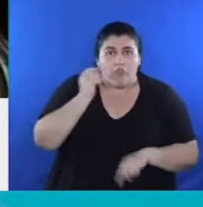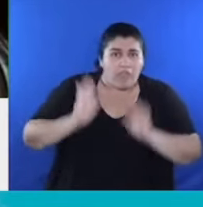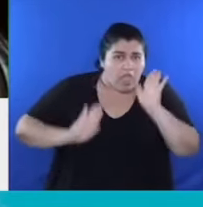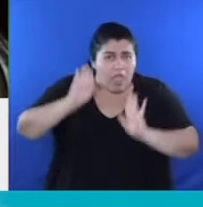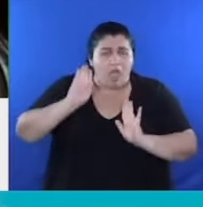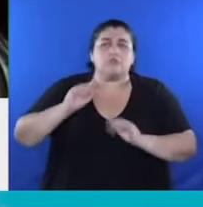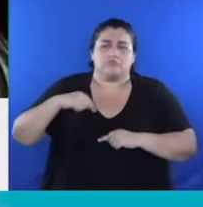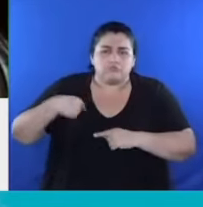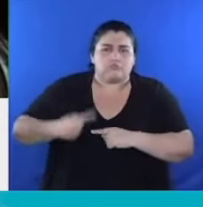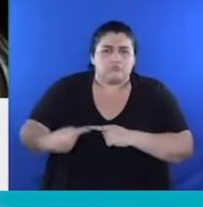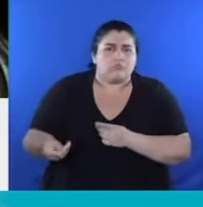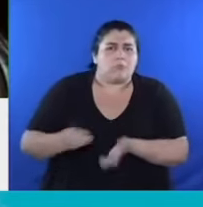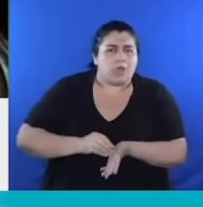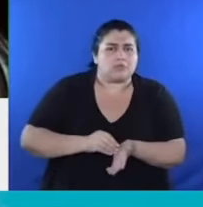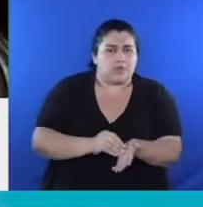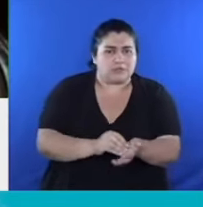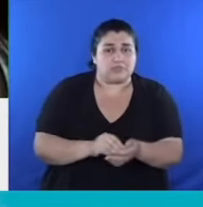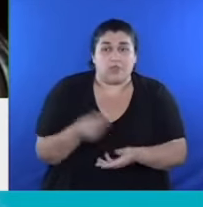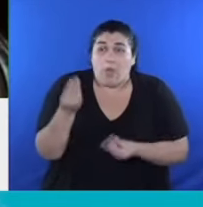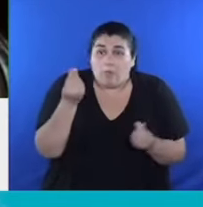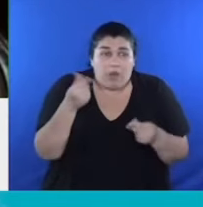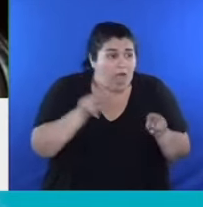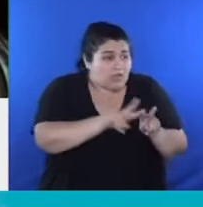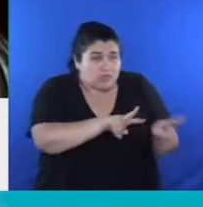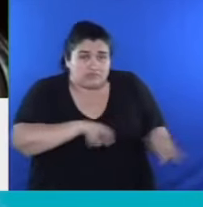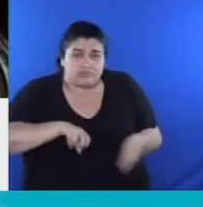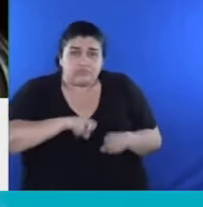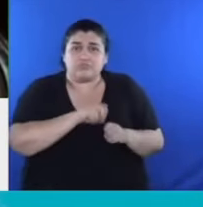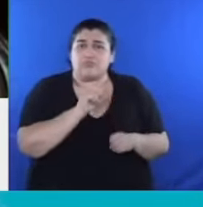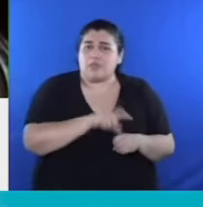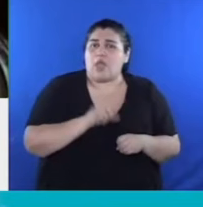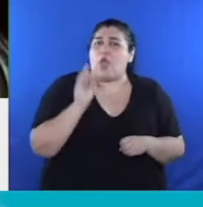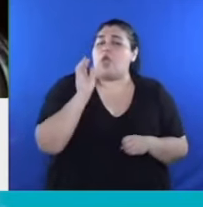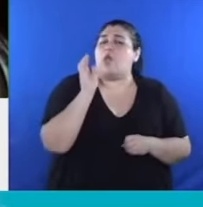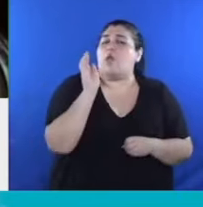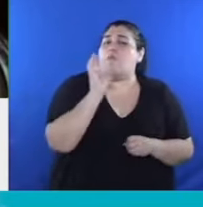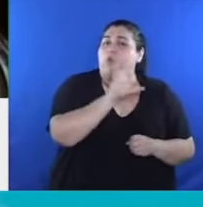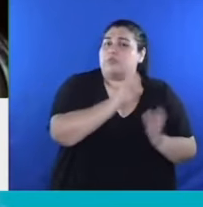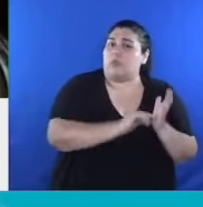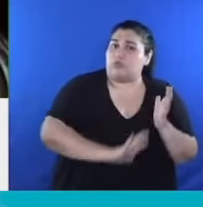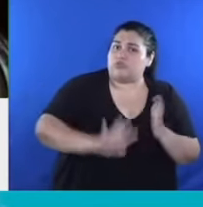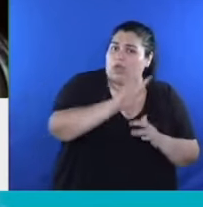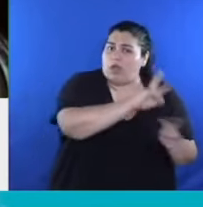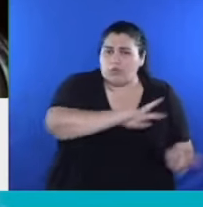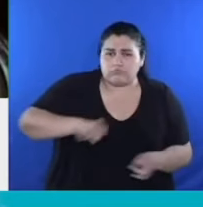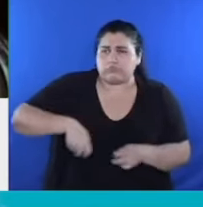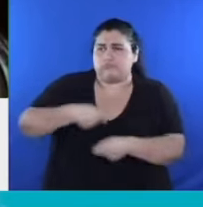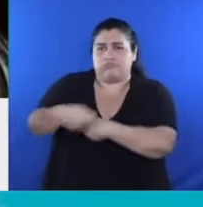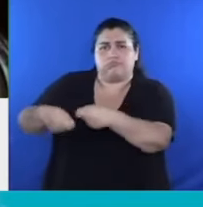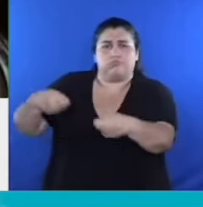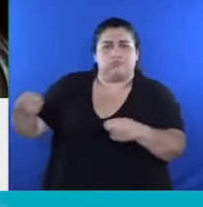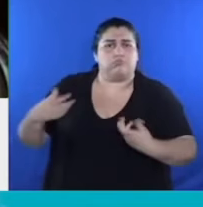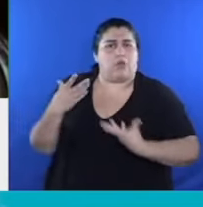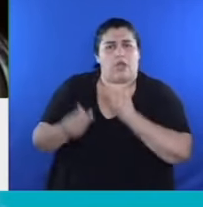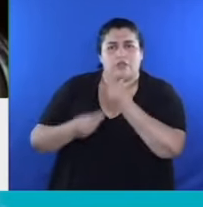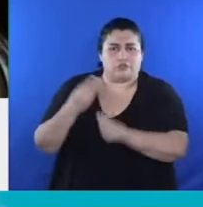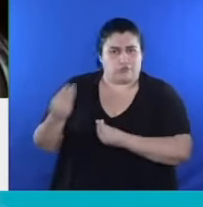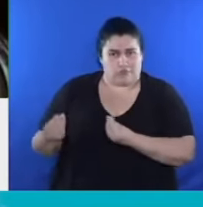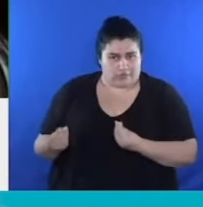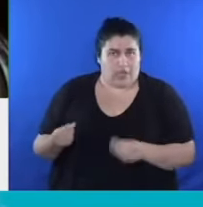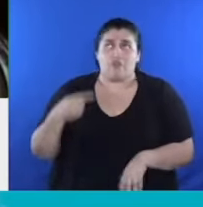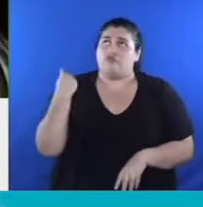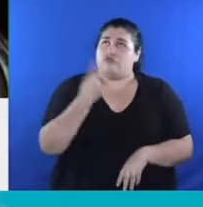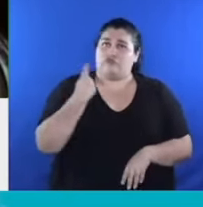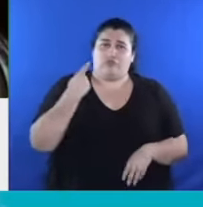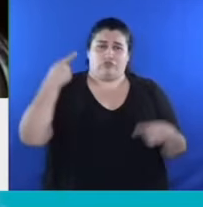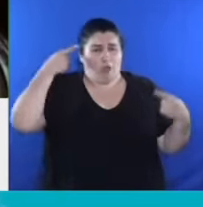bonaerenses. Consideramos que la plata de los bonaerenses tiene que volver a los bonaerenses y en ese sentido desde esta legislatura tenemos